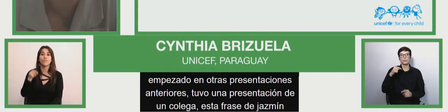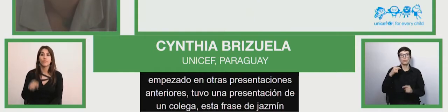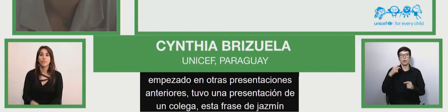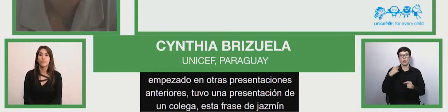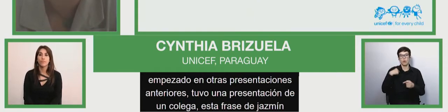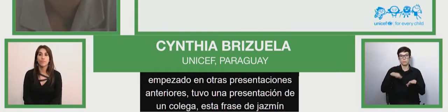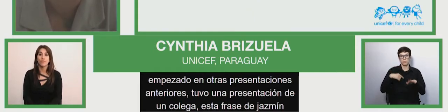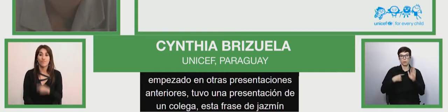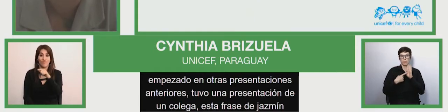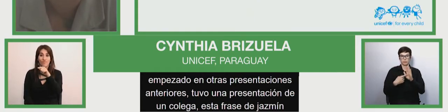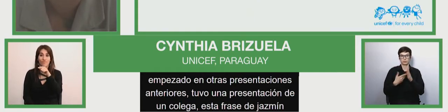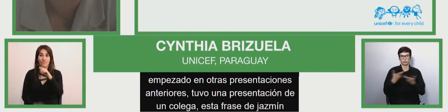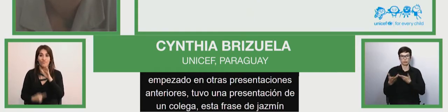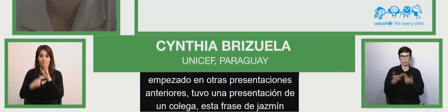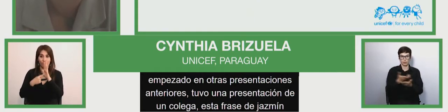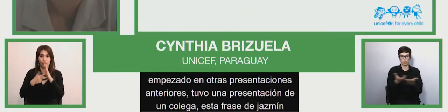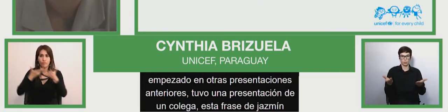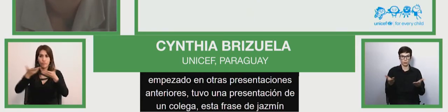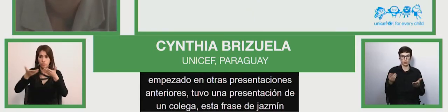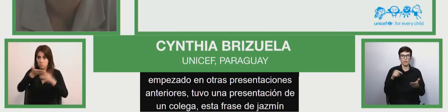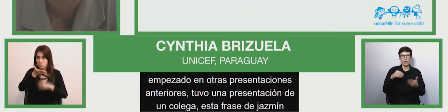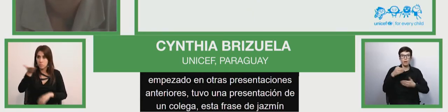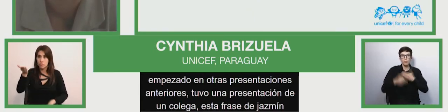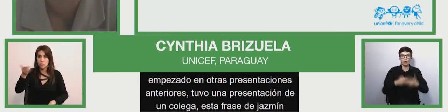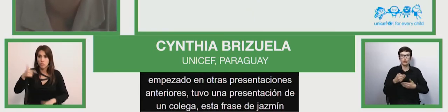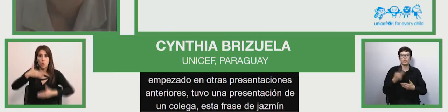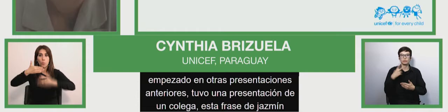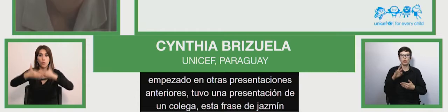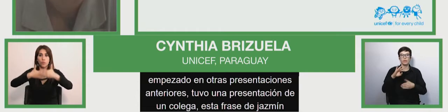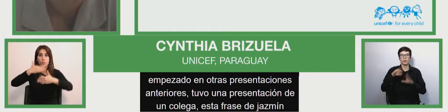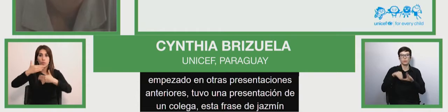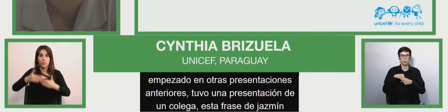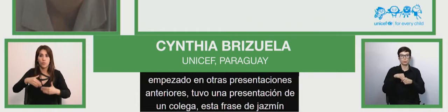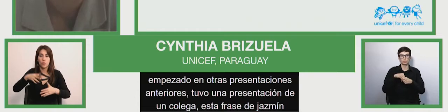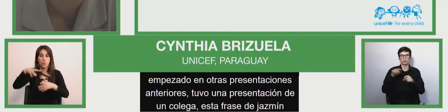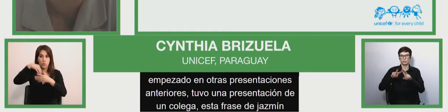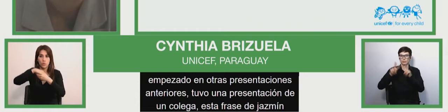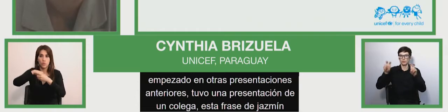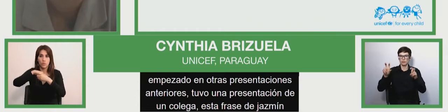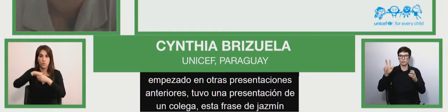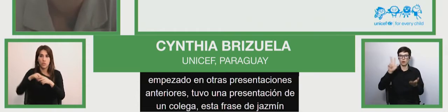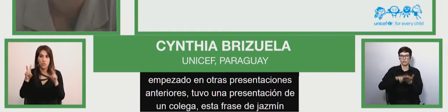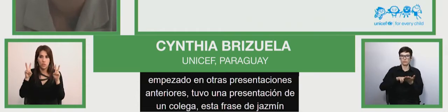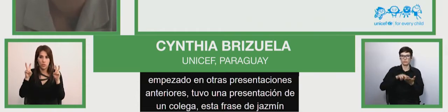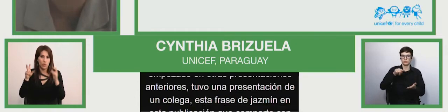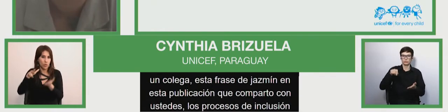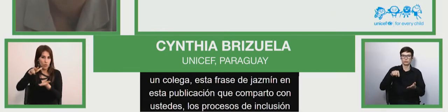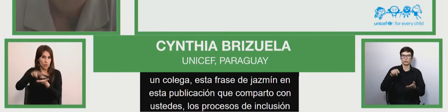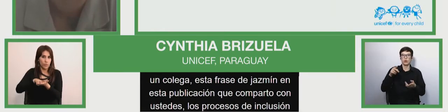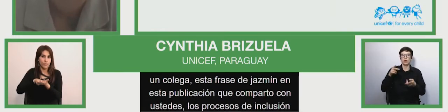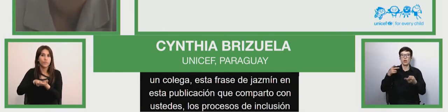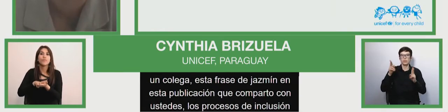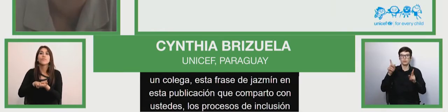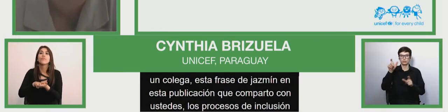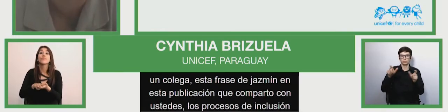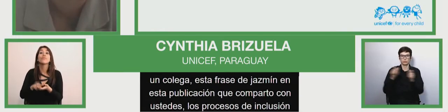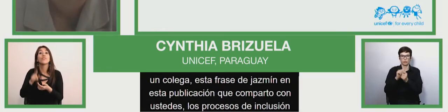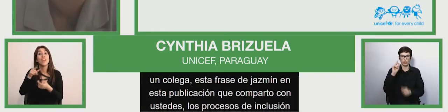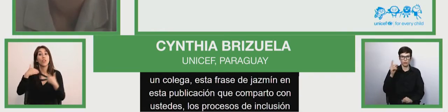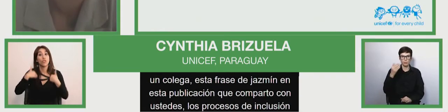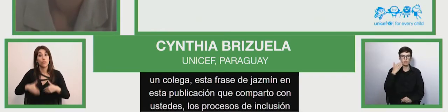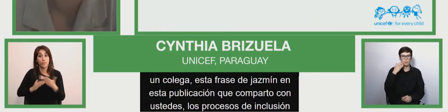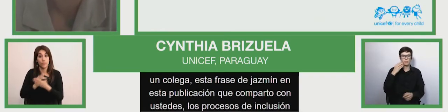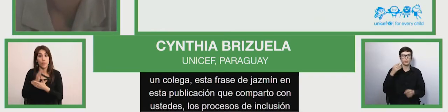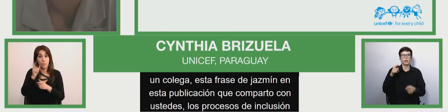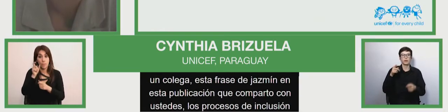procesos de inclusión basados en las convenciones de los derechos de las personas con discapacidad y los derechos del niño, por ejemplo,